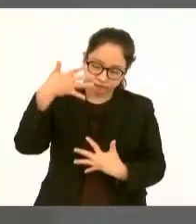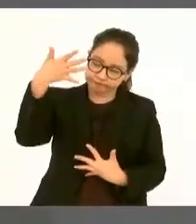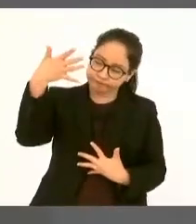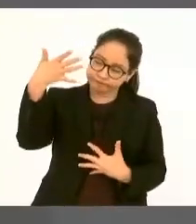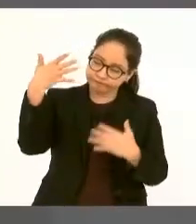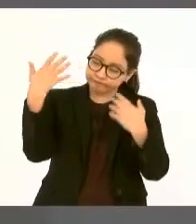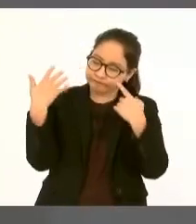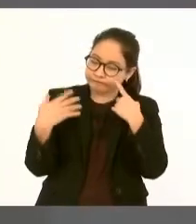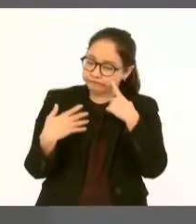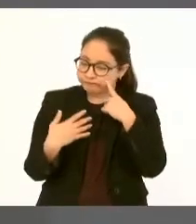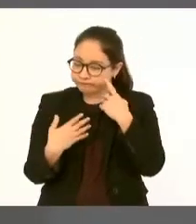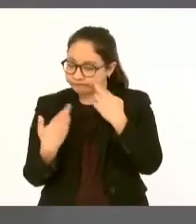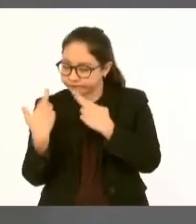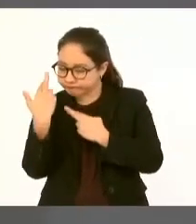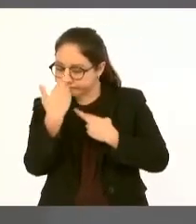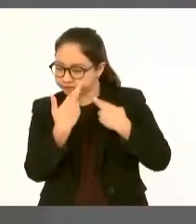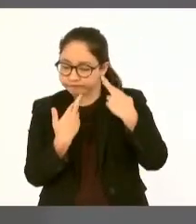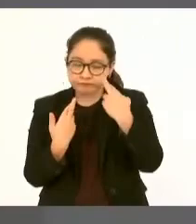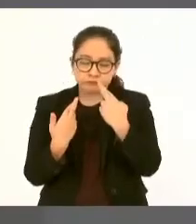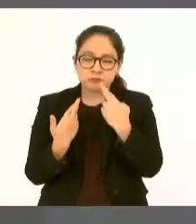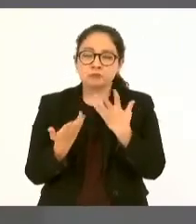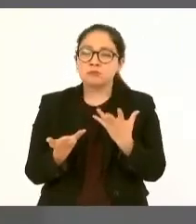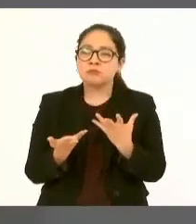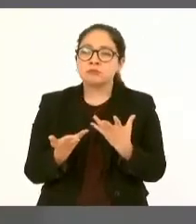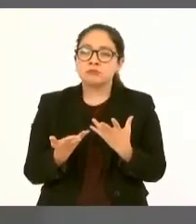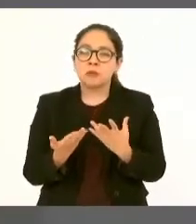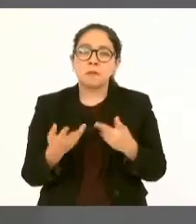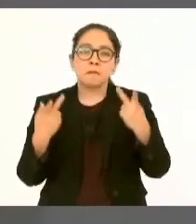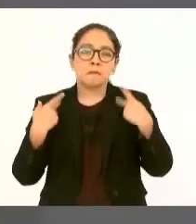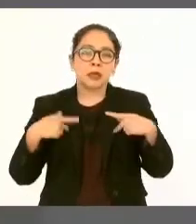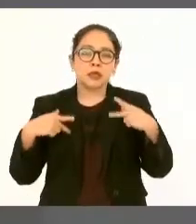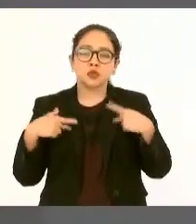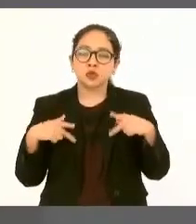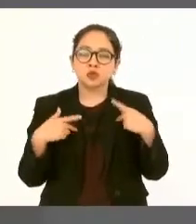están beneficiando mil,